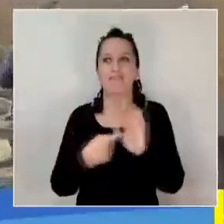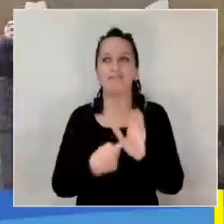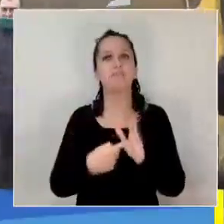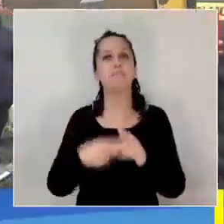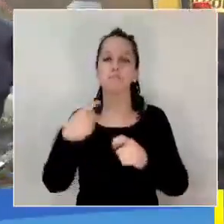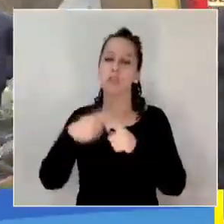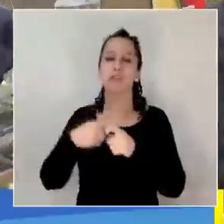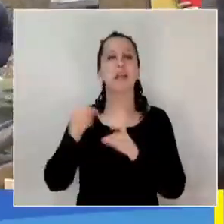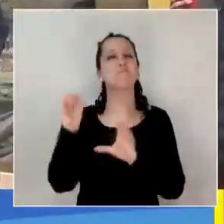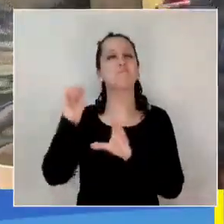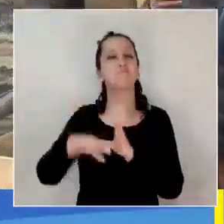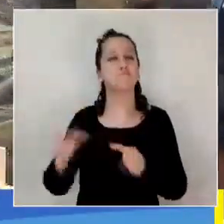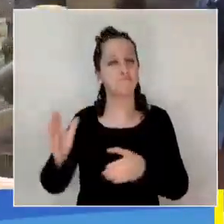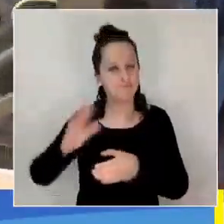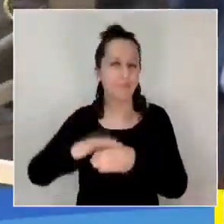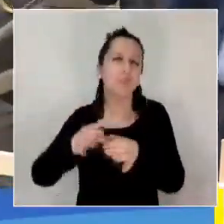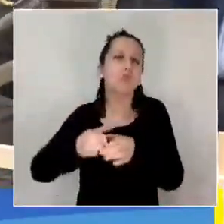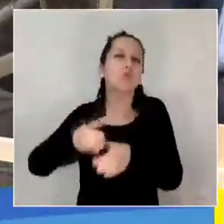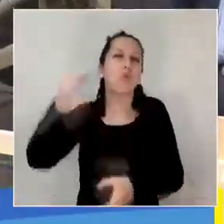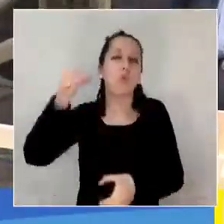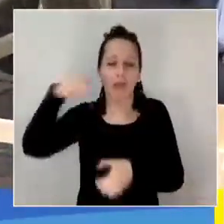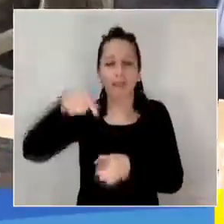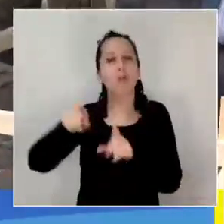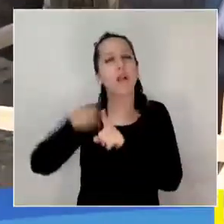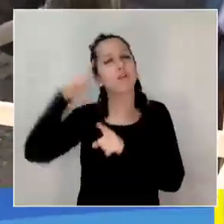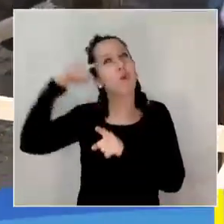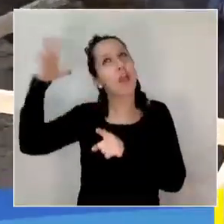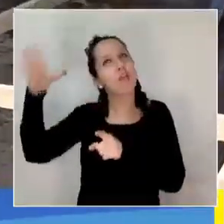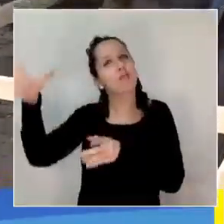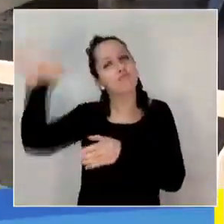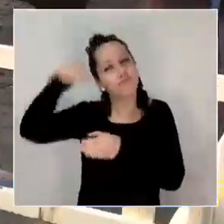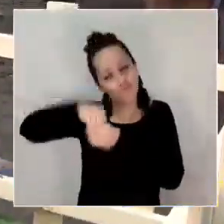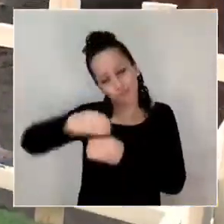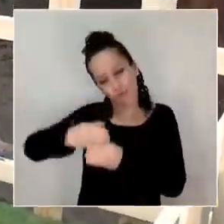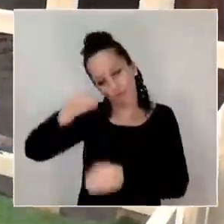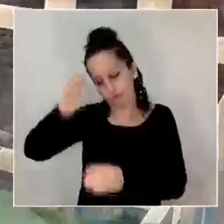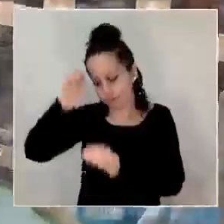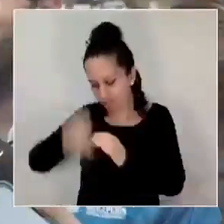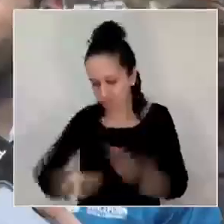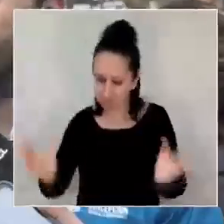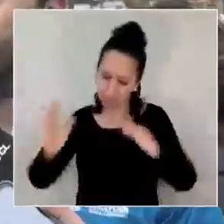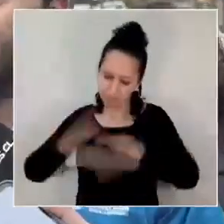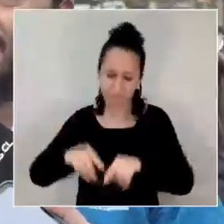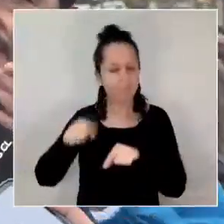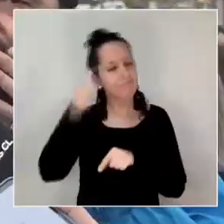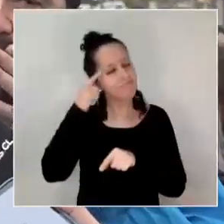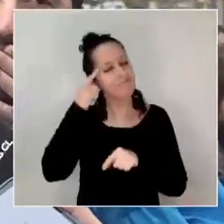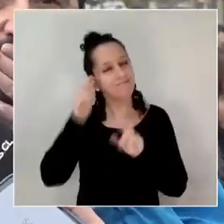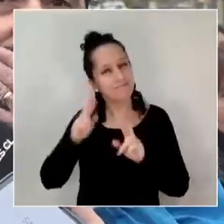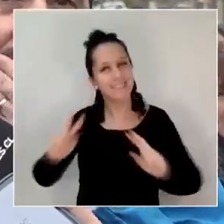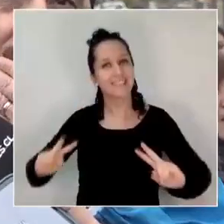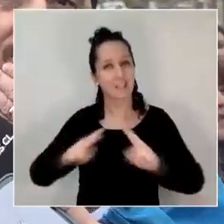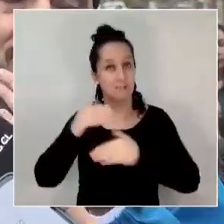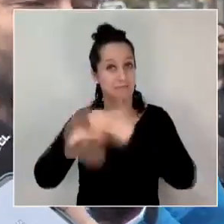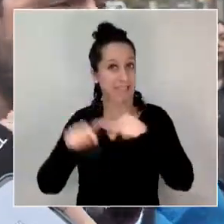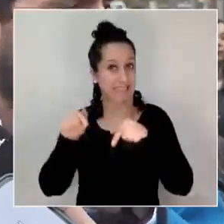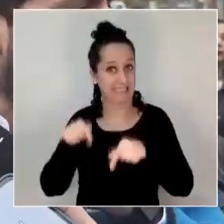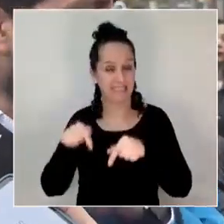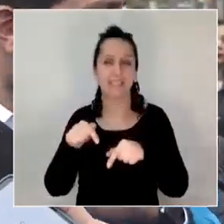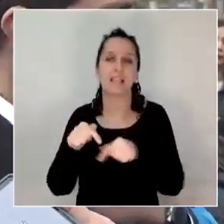primera piedra simbólica, este tubo de los sueños, que fue enterrado en este lugar, y donde nosotros como municipio